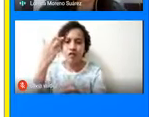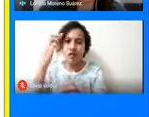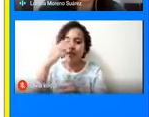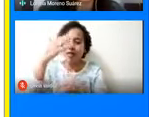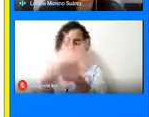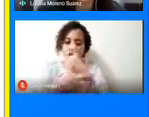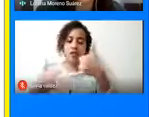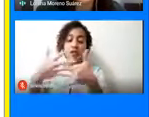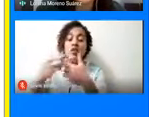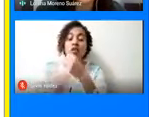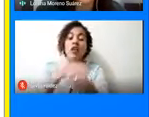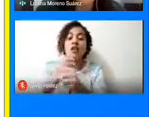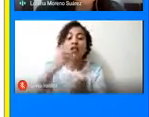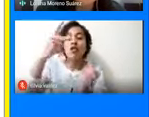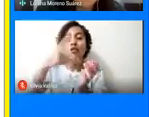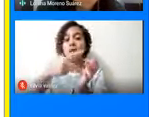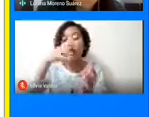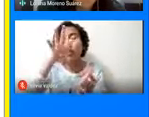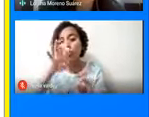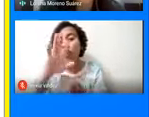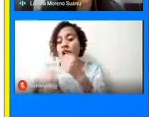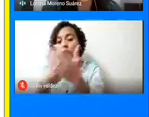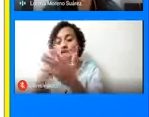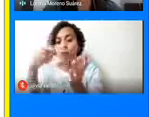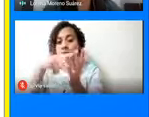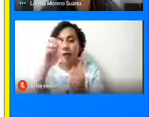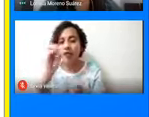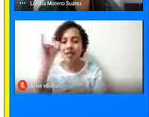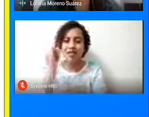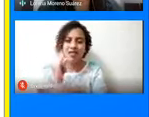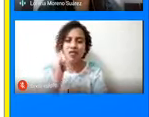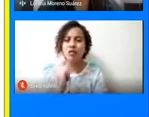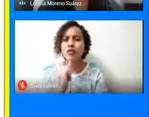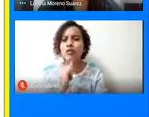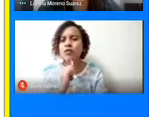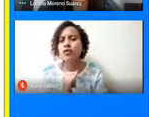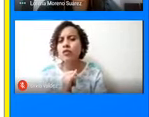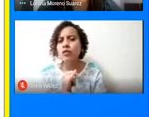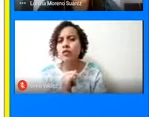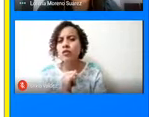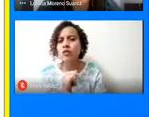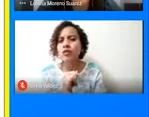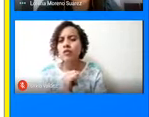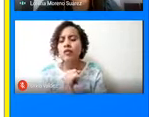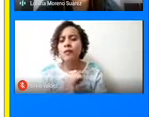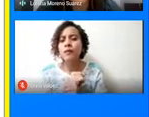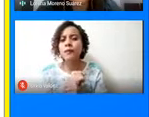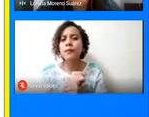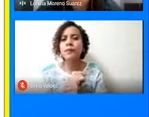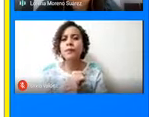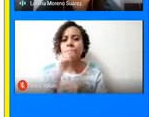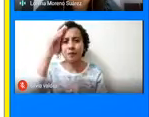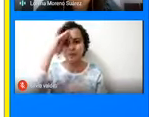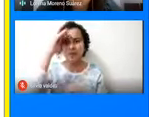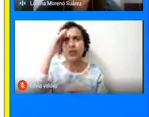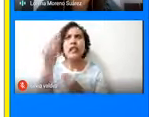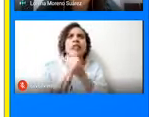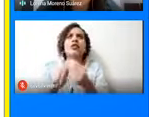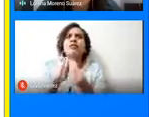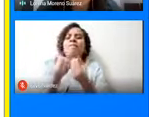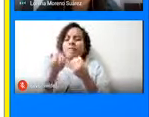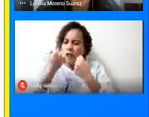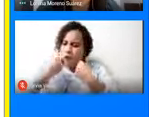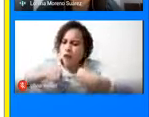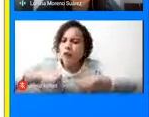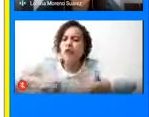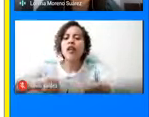el 2019 y el 2020 la institución ha hecho muchos esfuerzos